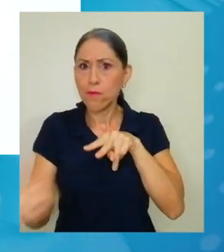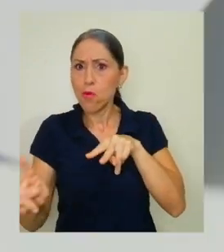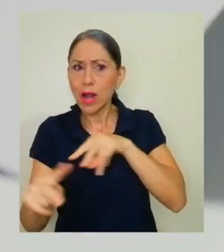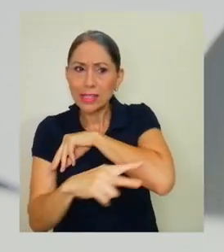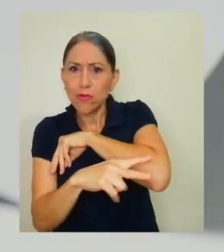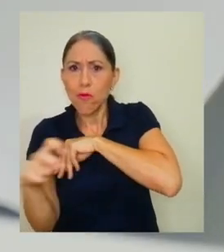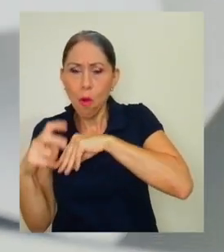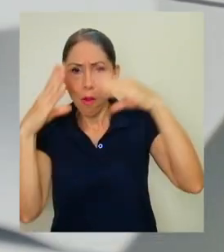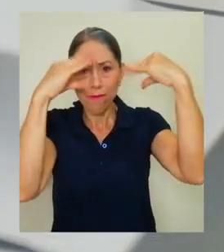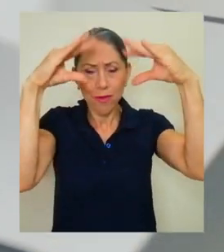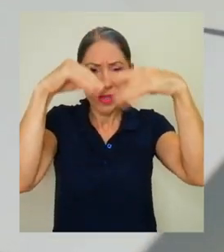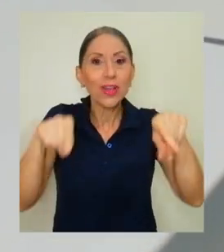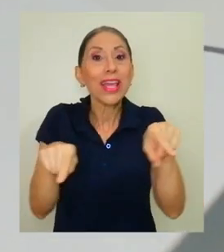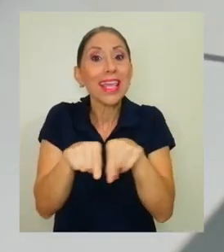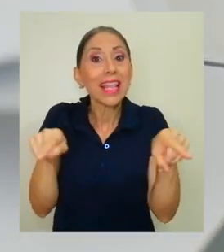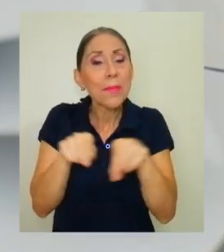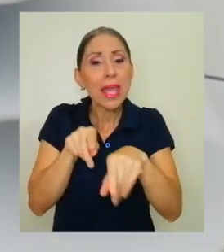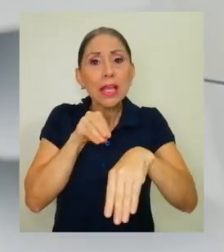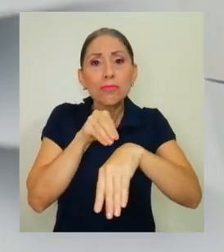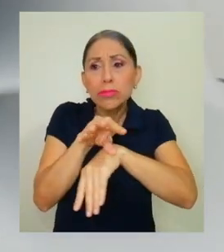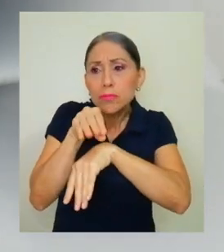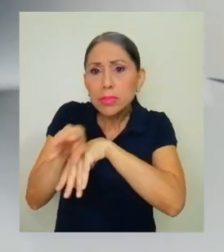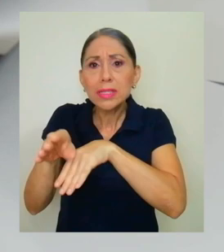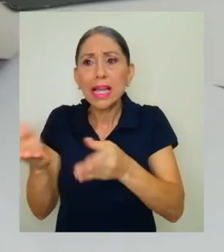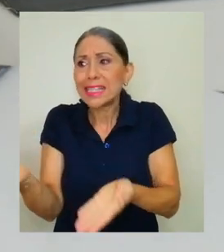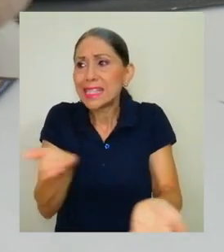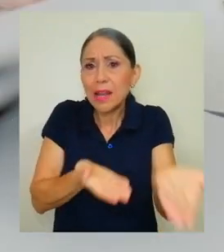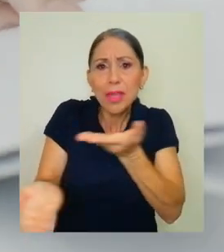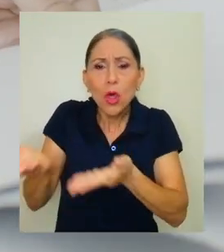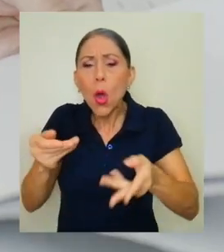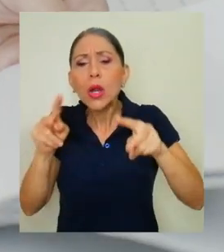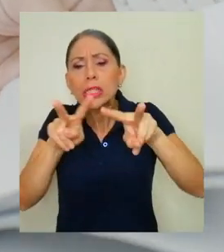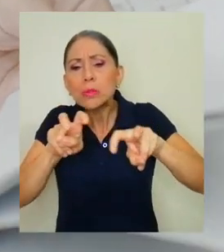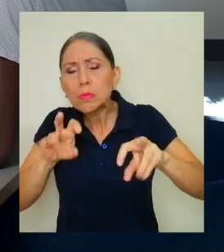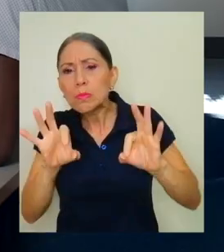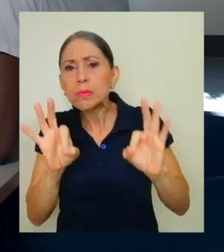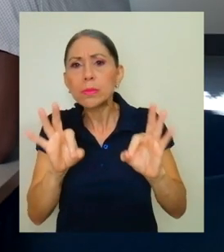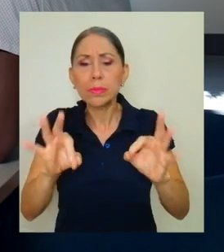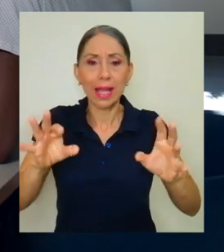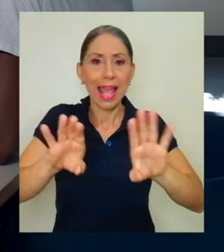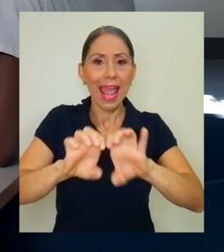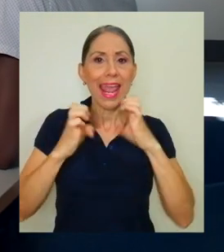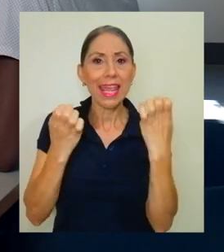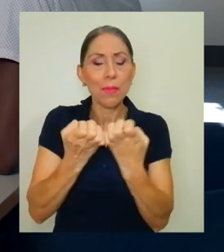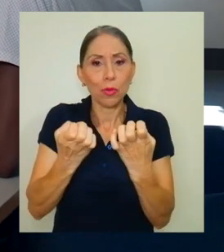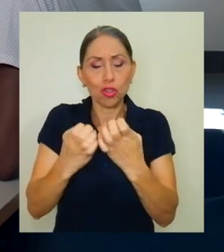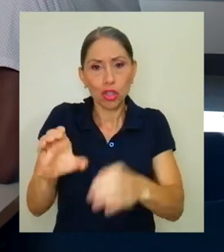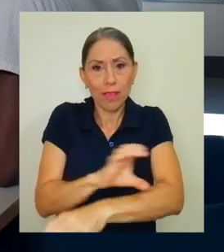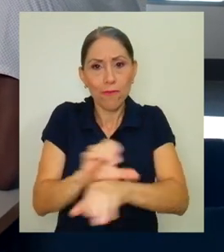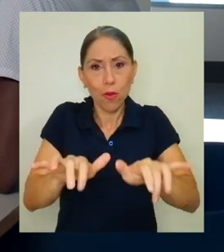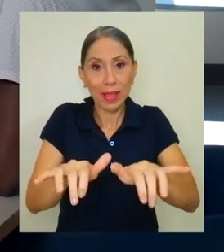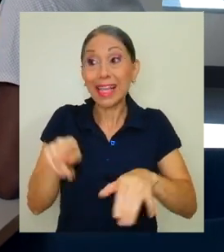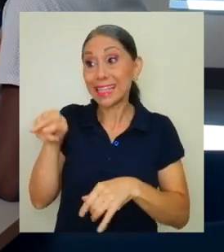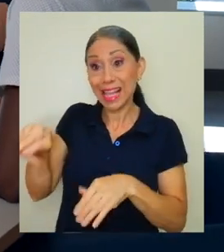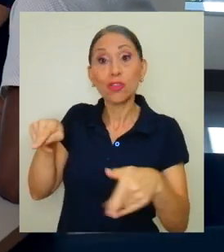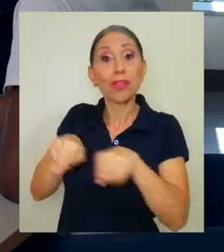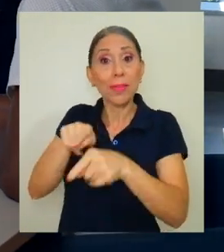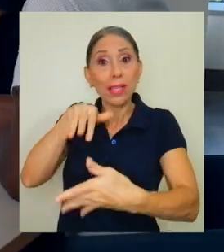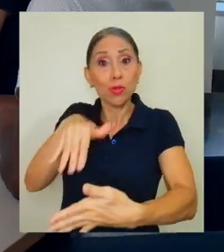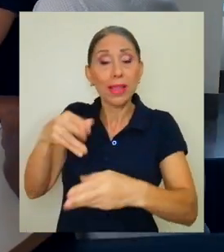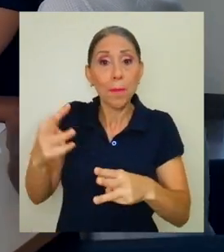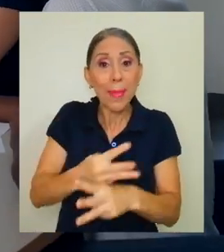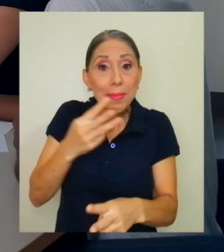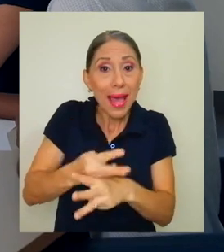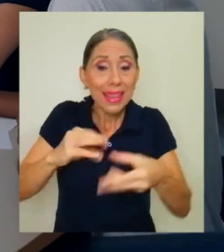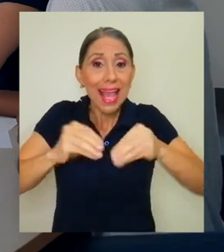y el aseguramiento de servidores y equipos informáticos. Estos estudiantes también se han formado en las áreas de